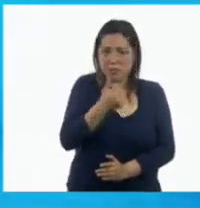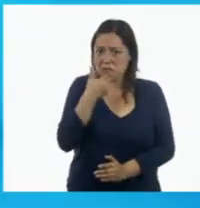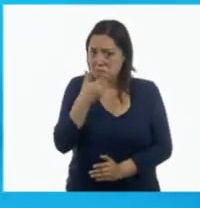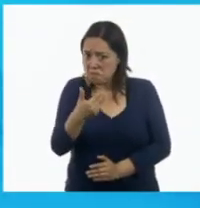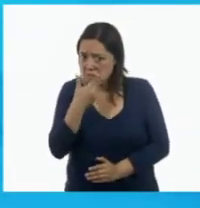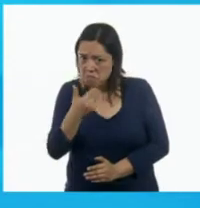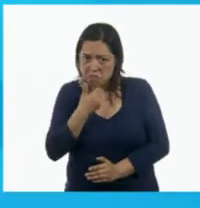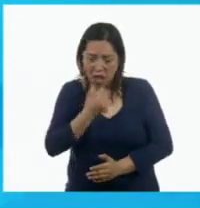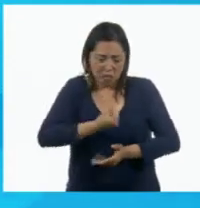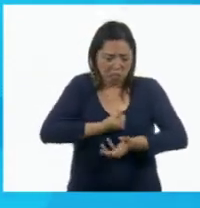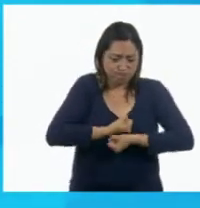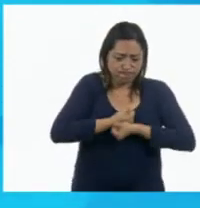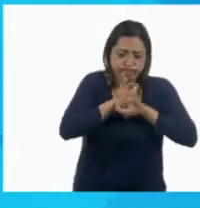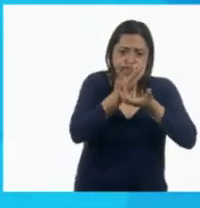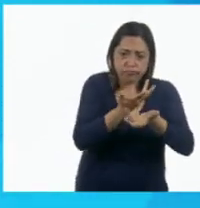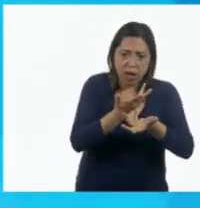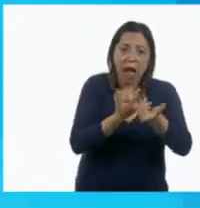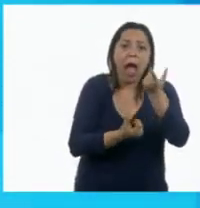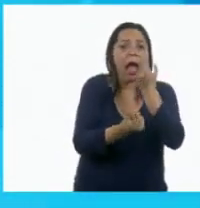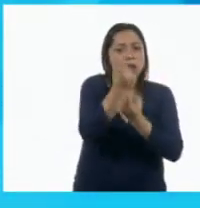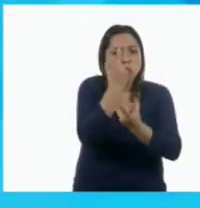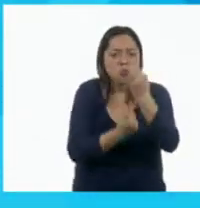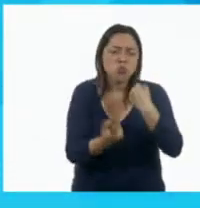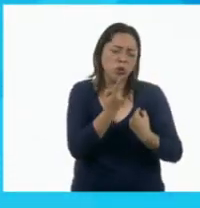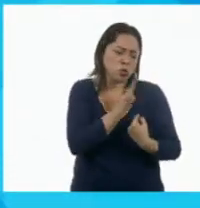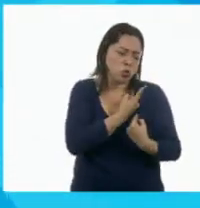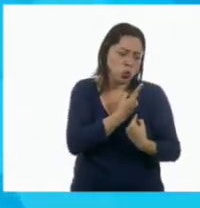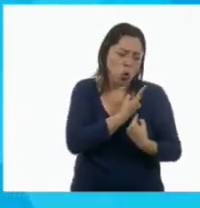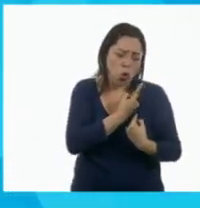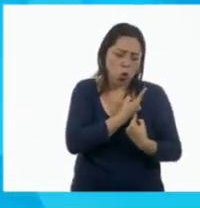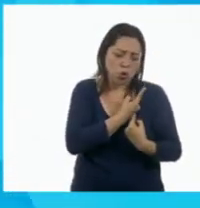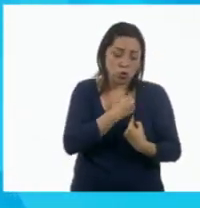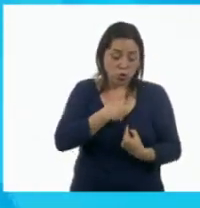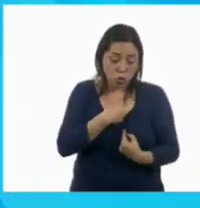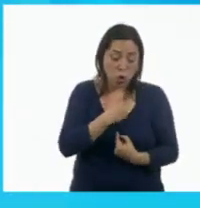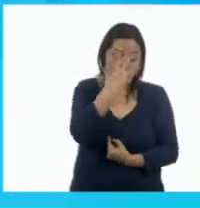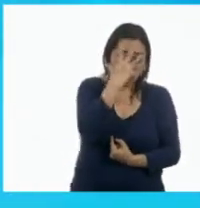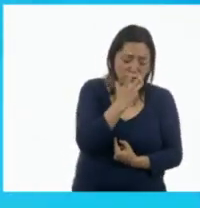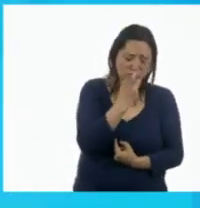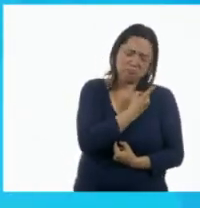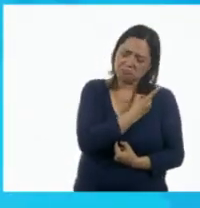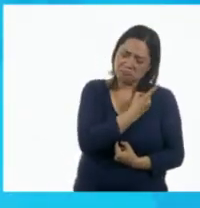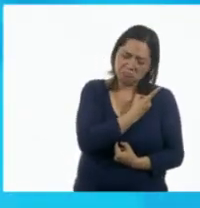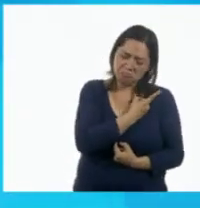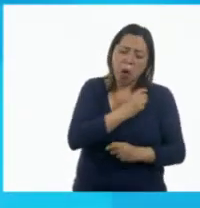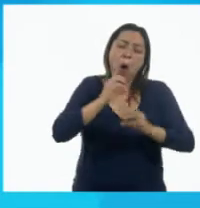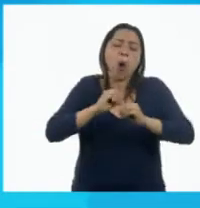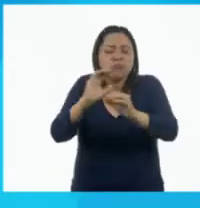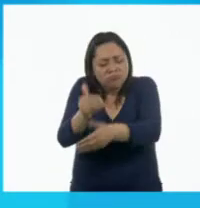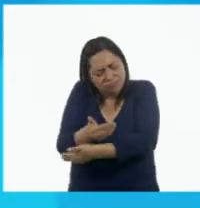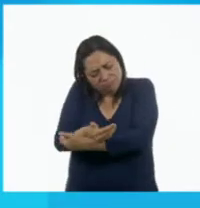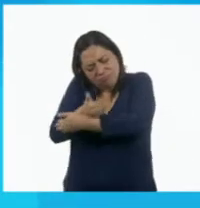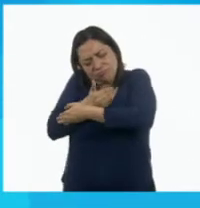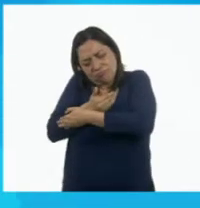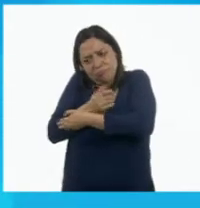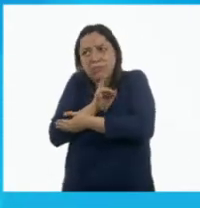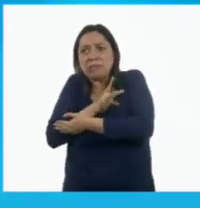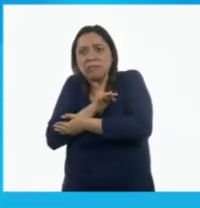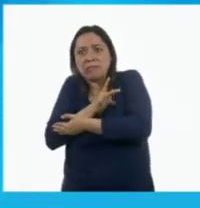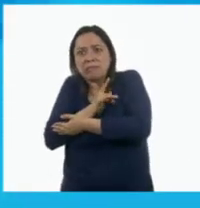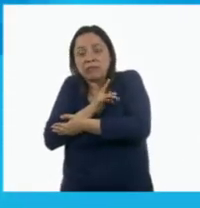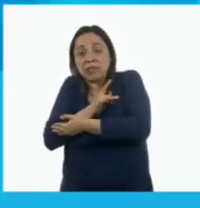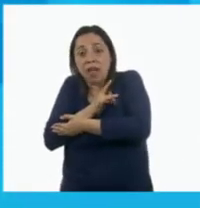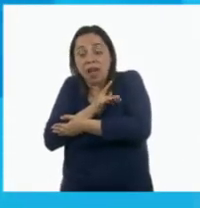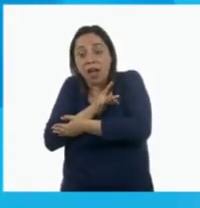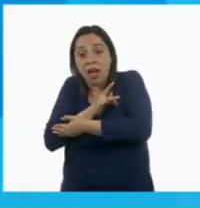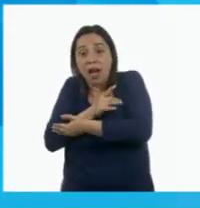sentimos. Hay quienes les gusta estar solos cuando están tristes o quienes abrazan su peluche favorito cuando tienen miedo. A